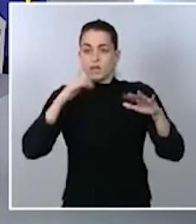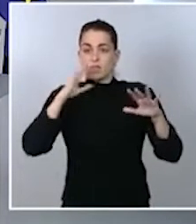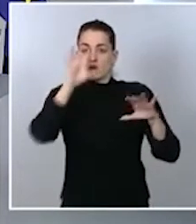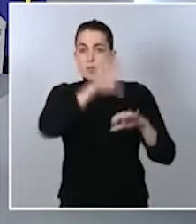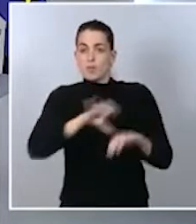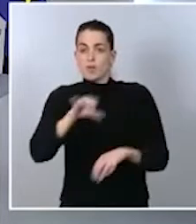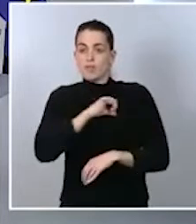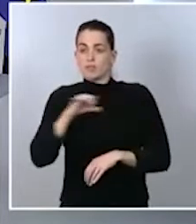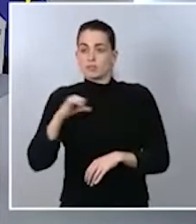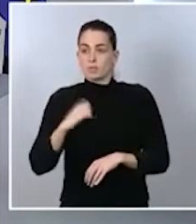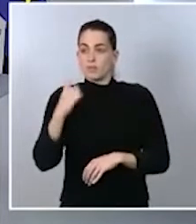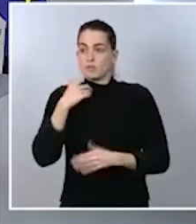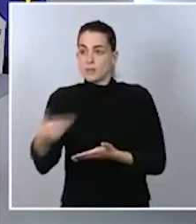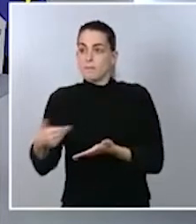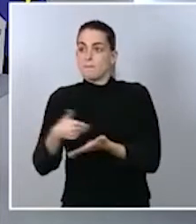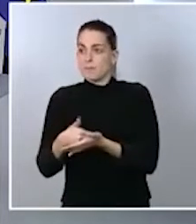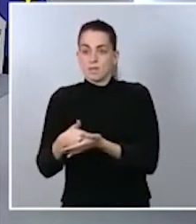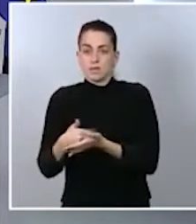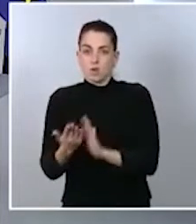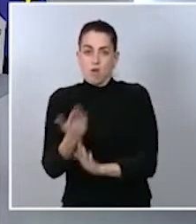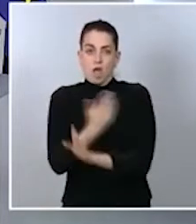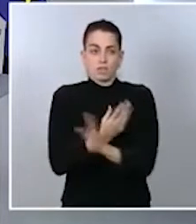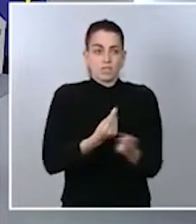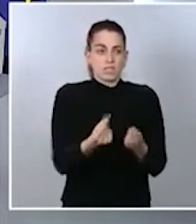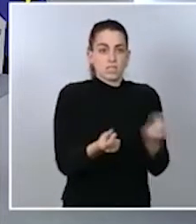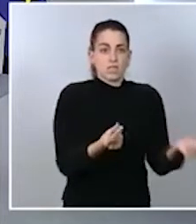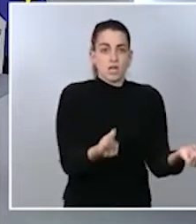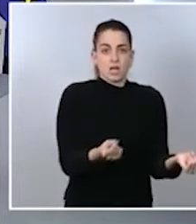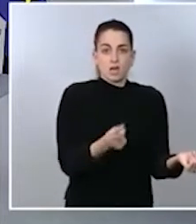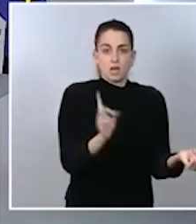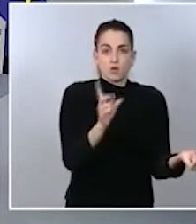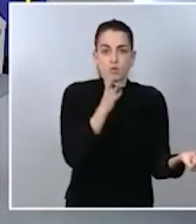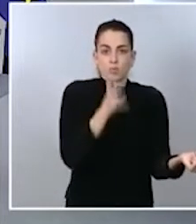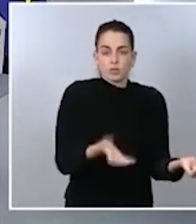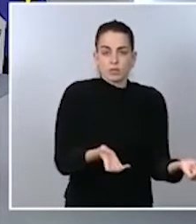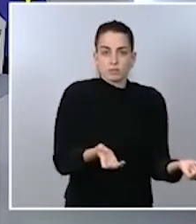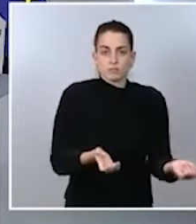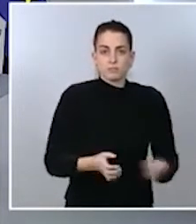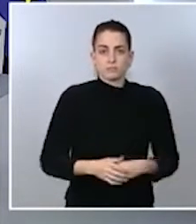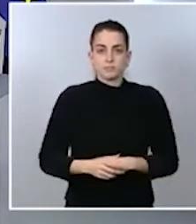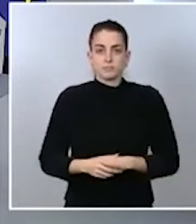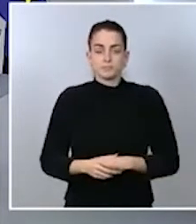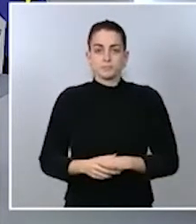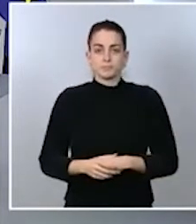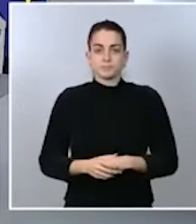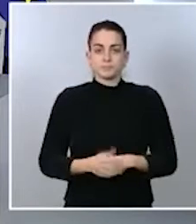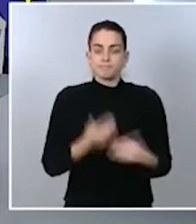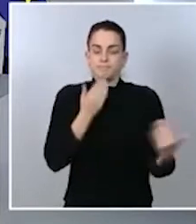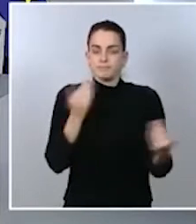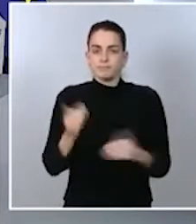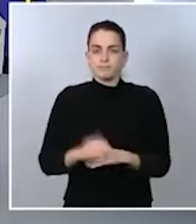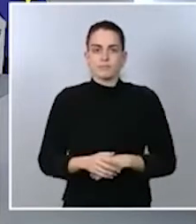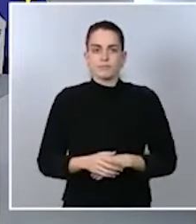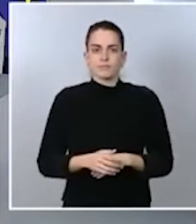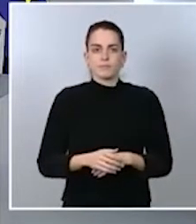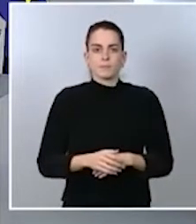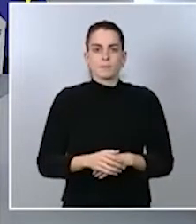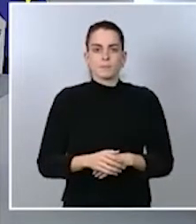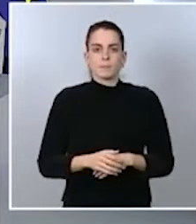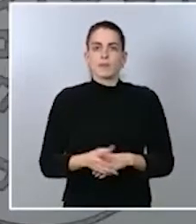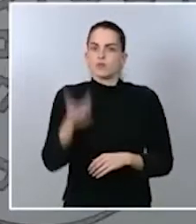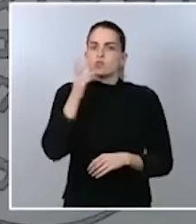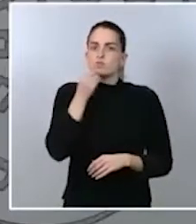lo solicitaran. Espero que se me haya podido escuchar bien. Gracias. Sí, se ha escuchado con absoluta claridad.